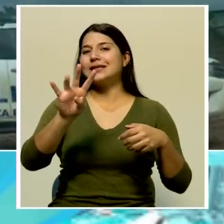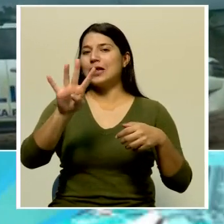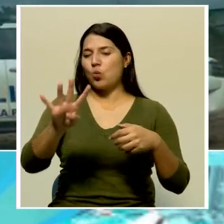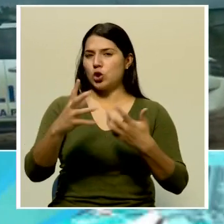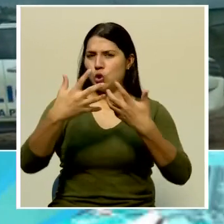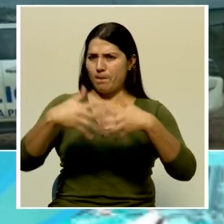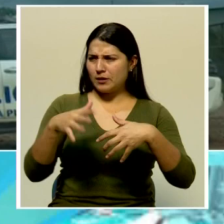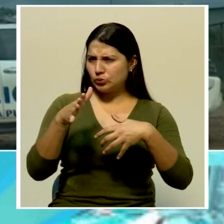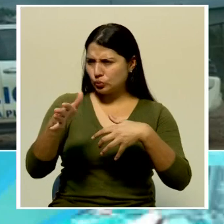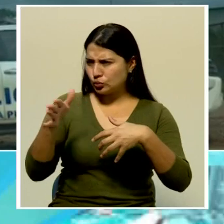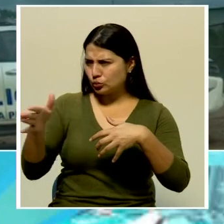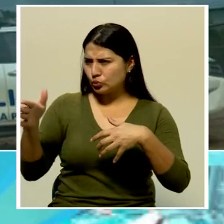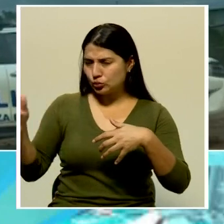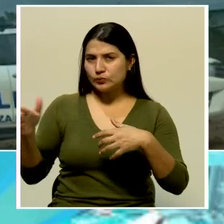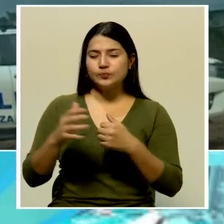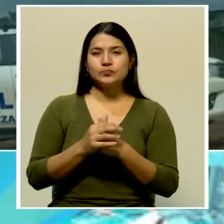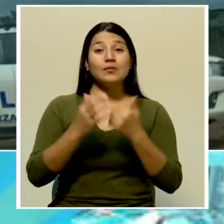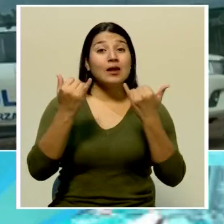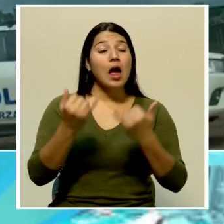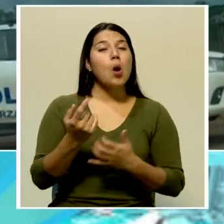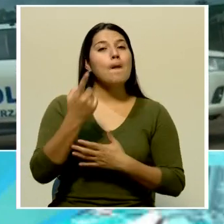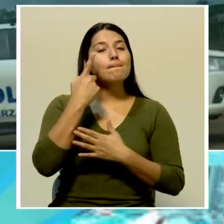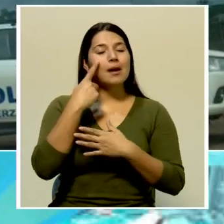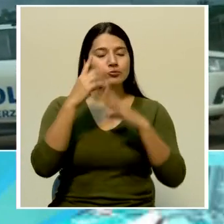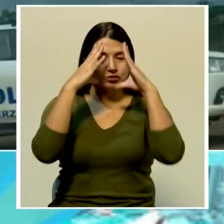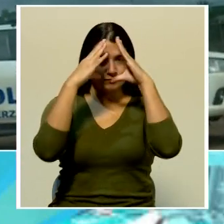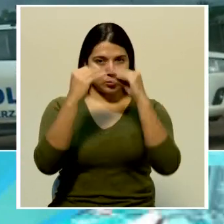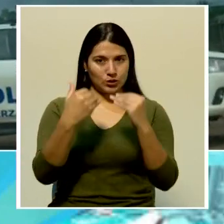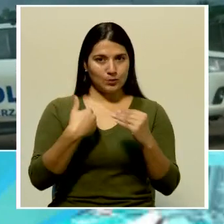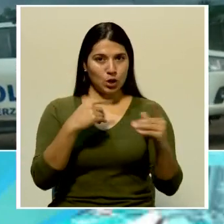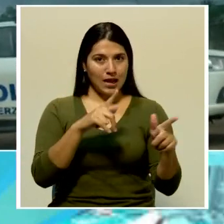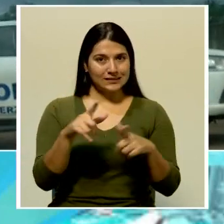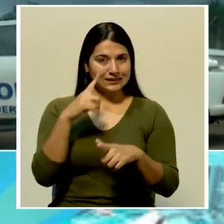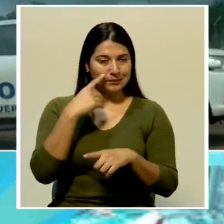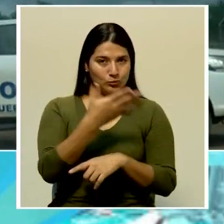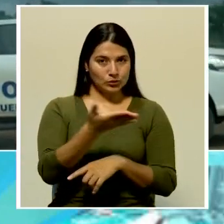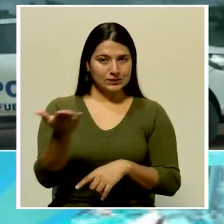cumplimiento de los derechos laborales. Veamos la información que hemos preparado para ustedes.